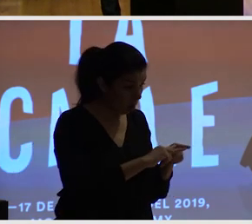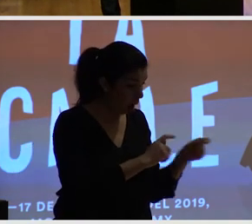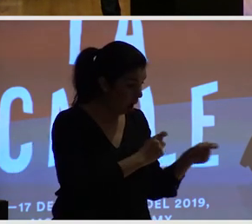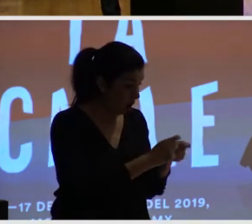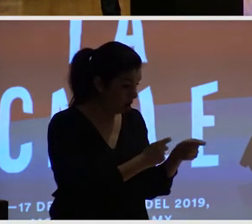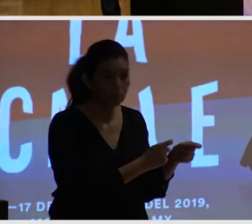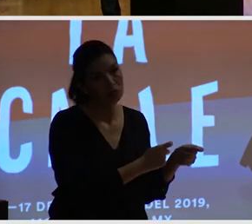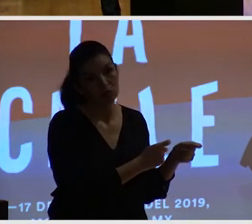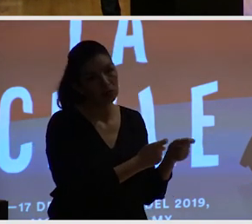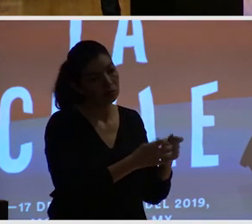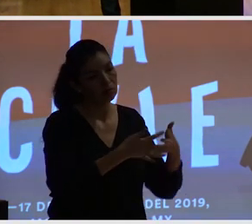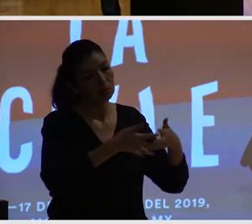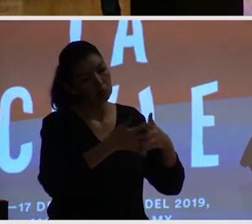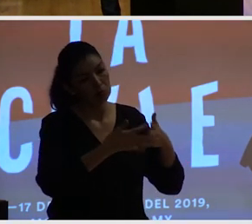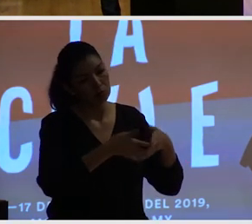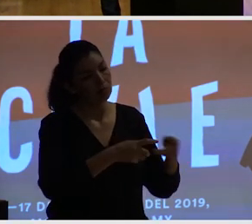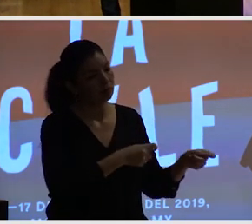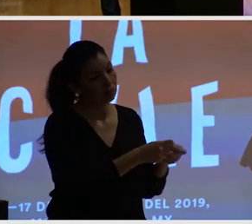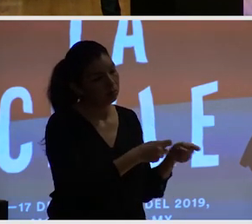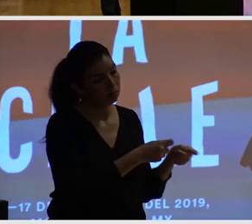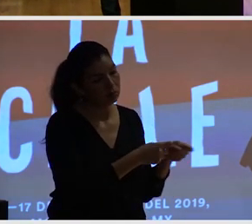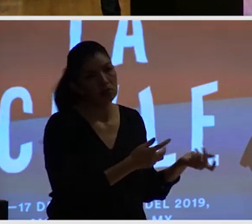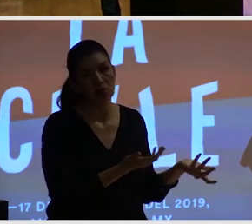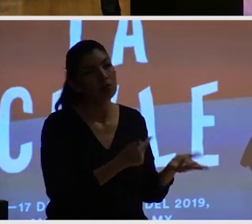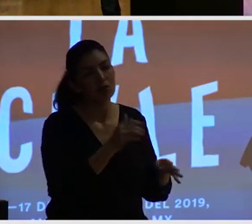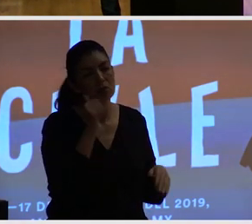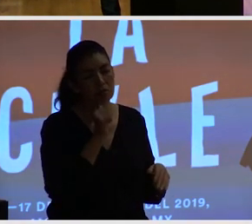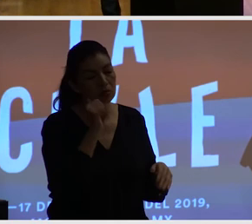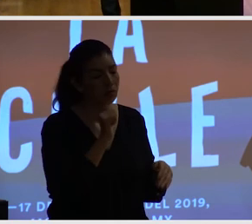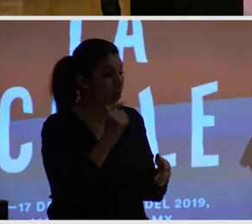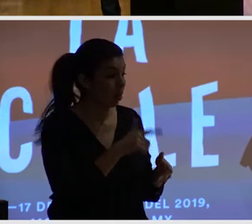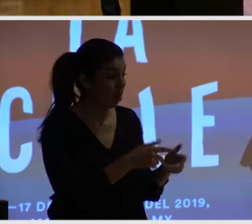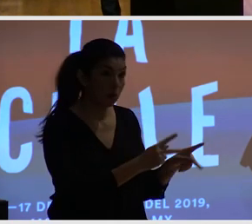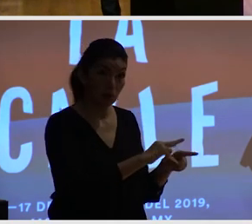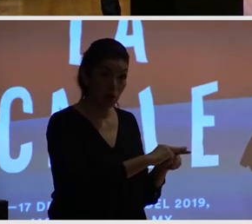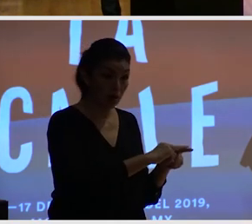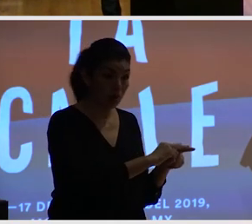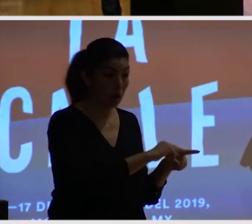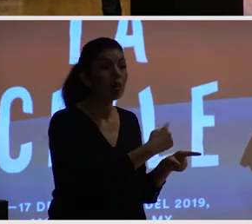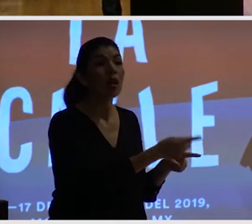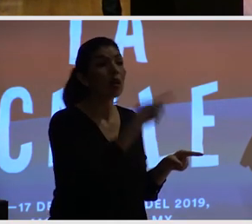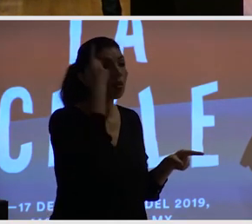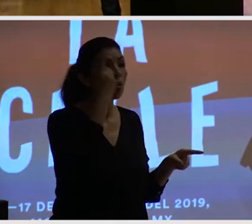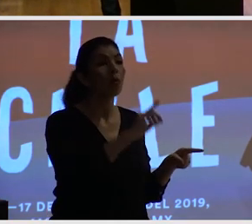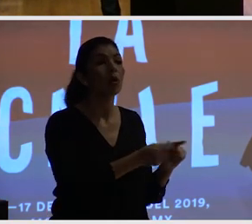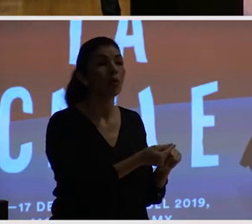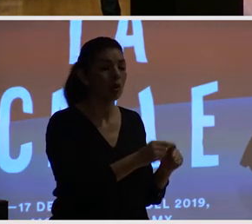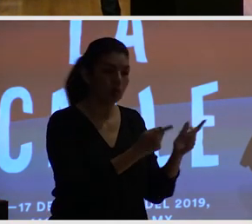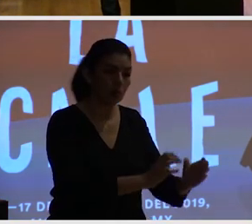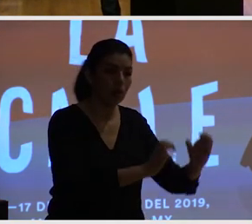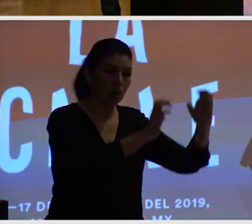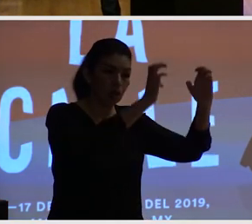propiedad de rasgacielo que está ahí al lado entonces yo pienso que esos son dos